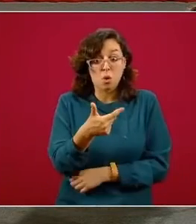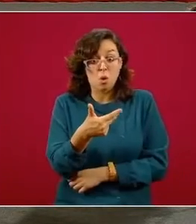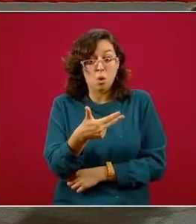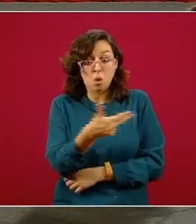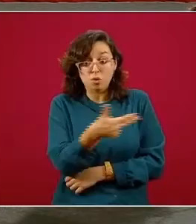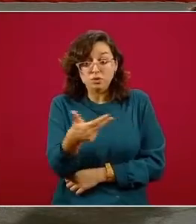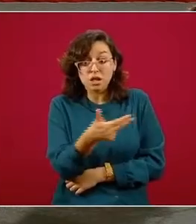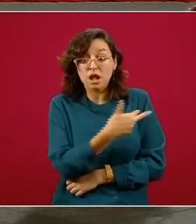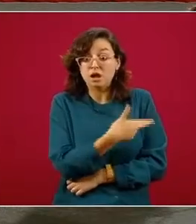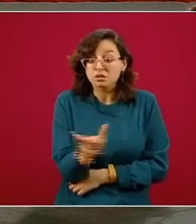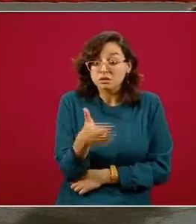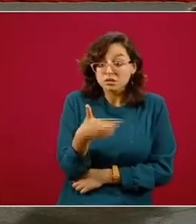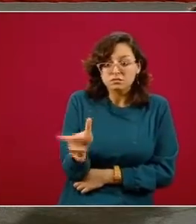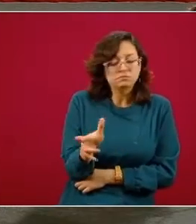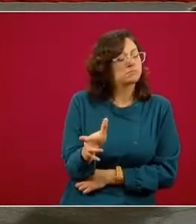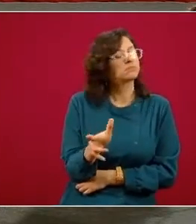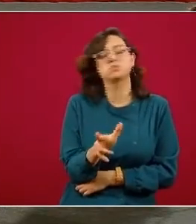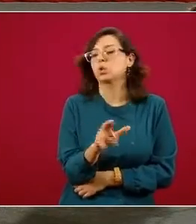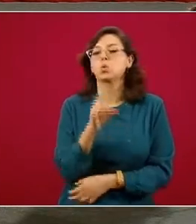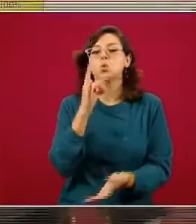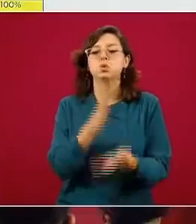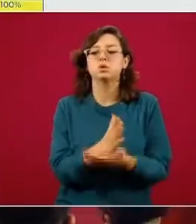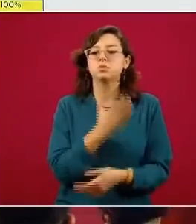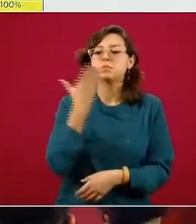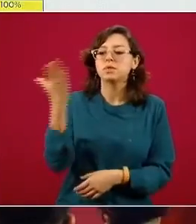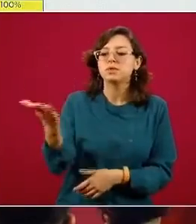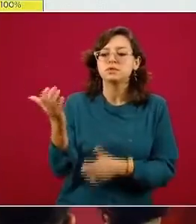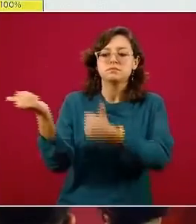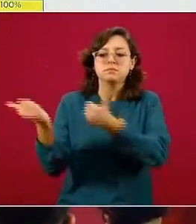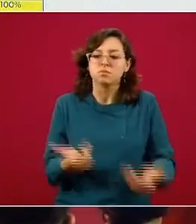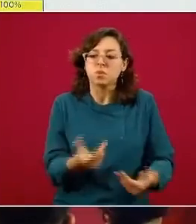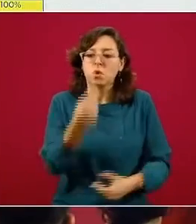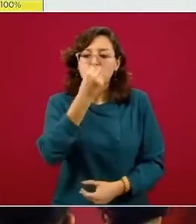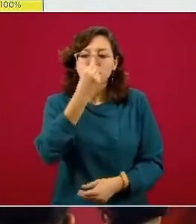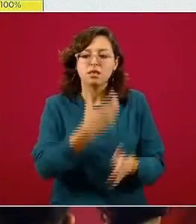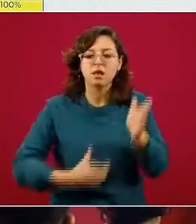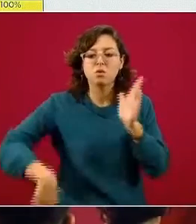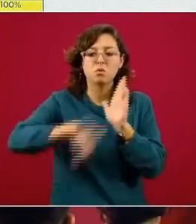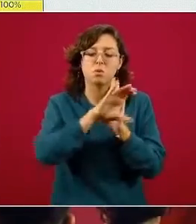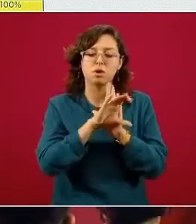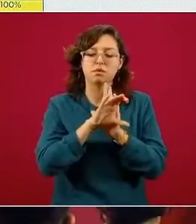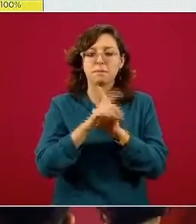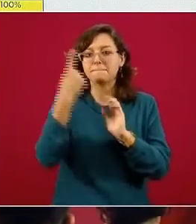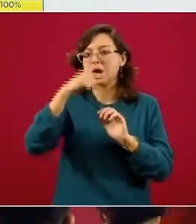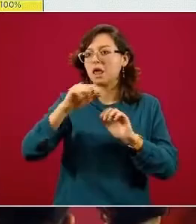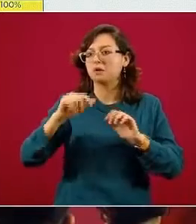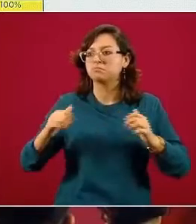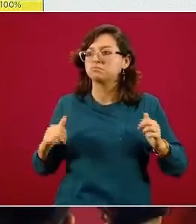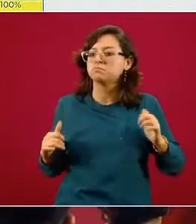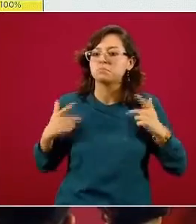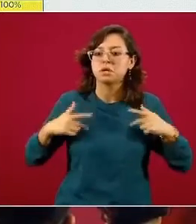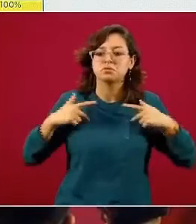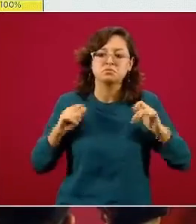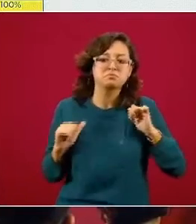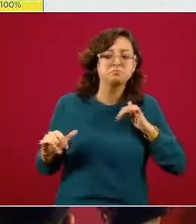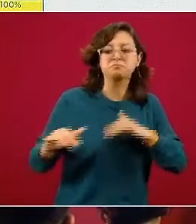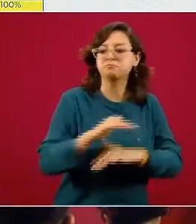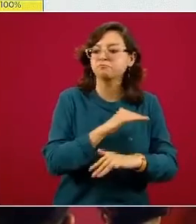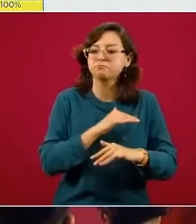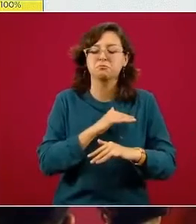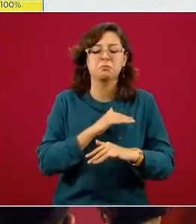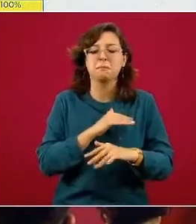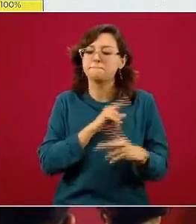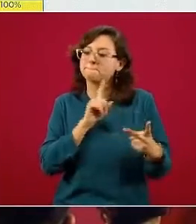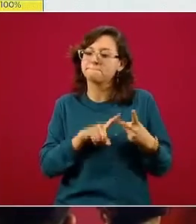solo van a tener servicios al cuarto para evitar que haya contacto con otras personas lo mismo los